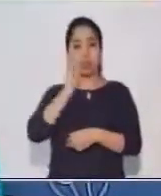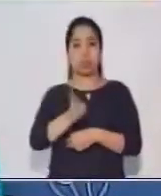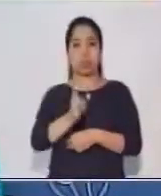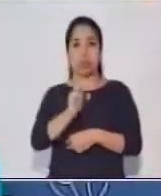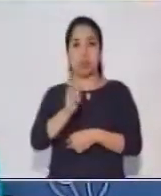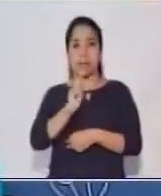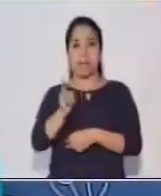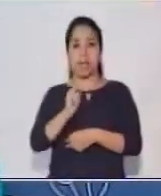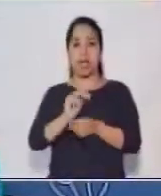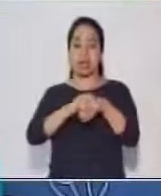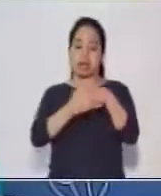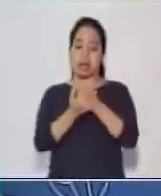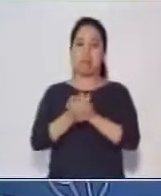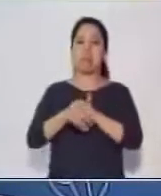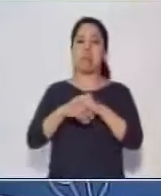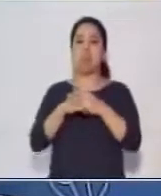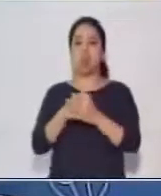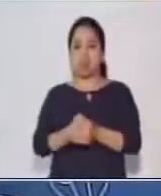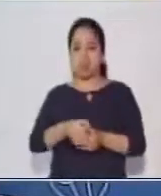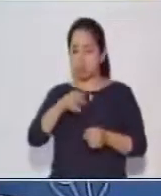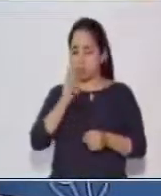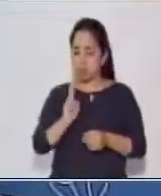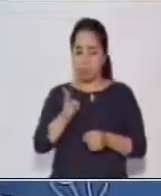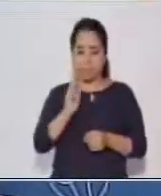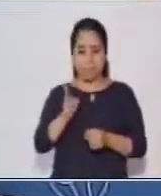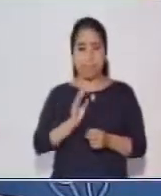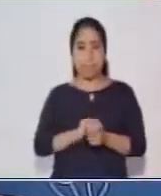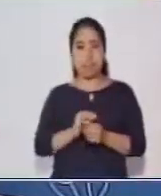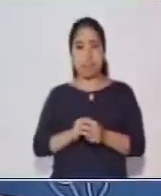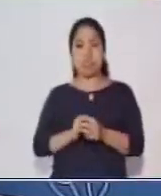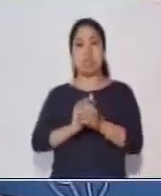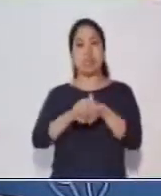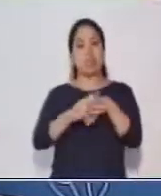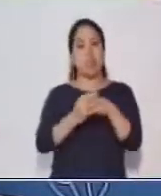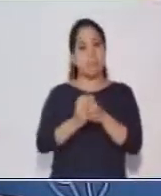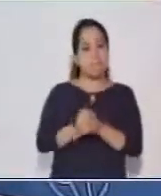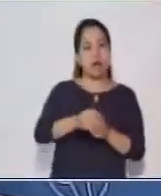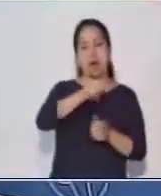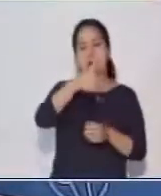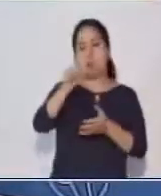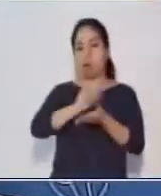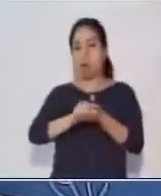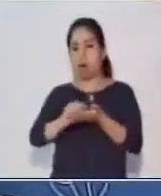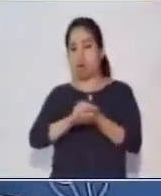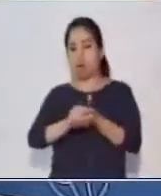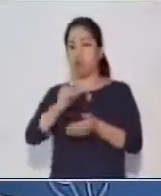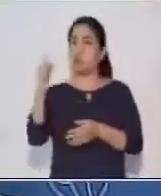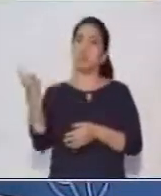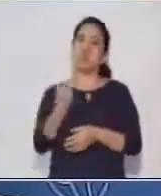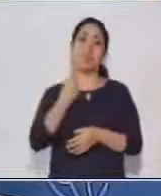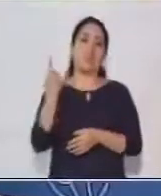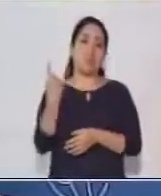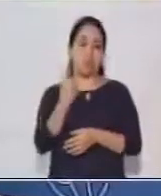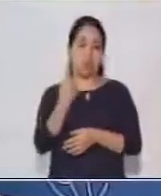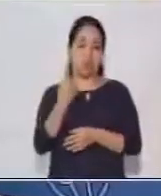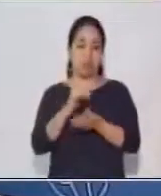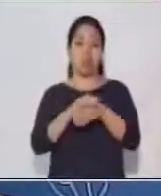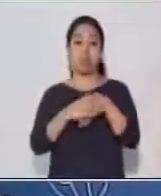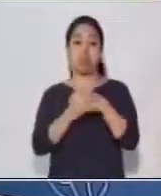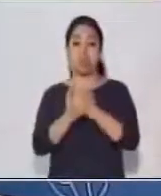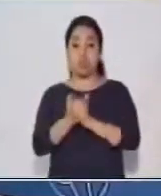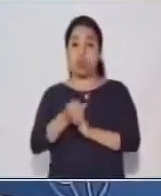que laven muy bien y constantemente sus manos con agua y jabón. Esto es muy importante. Sus manos